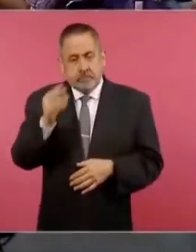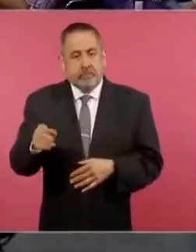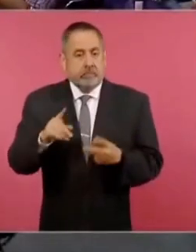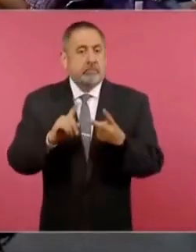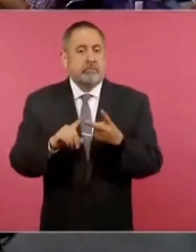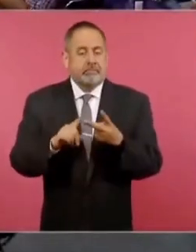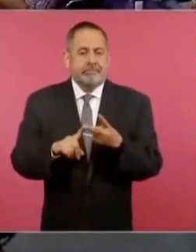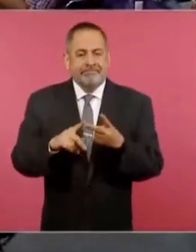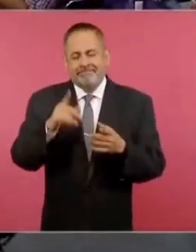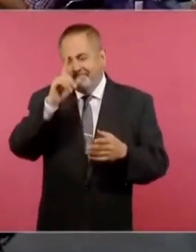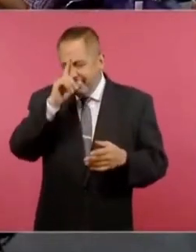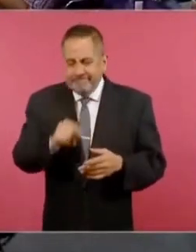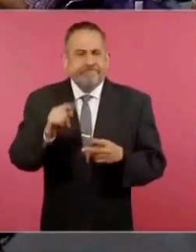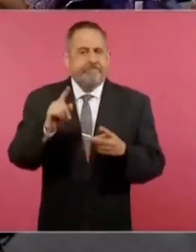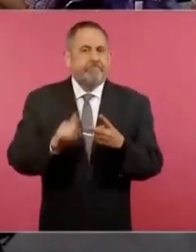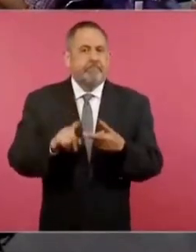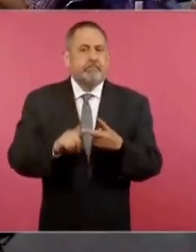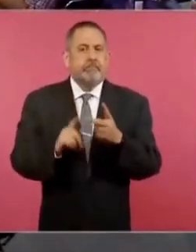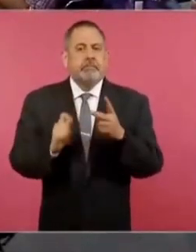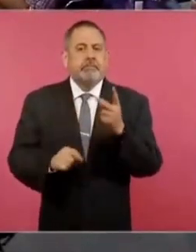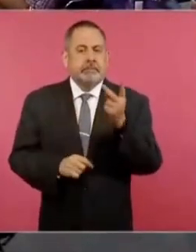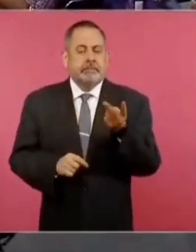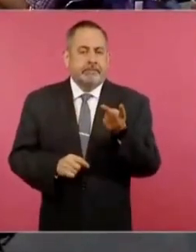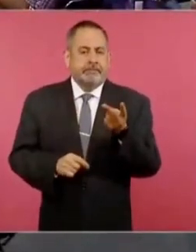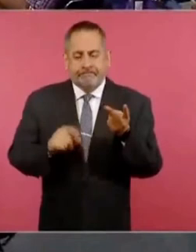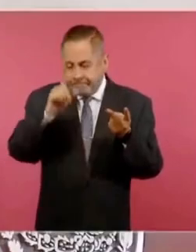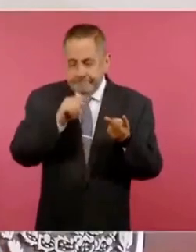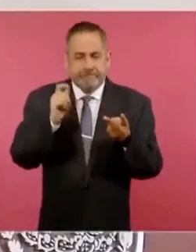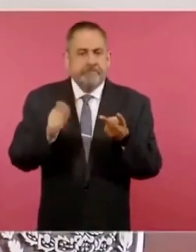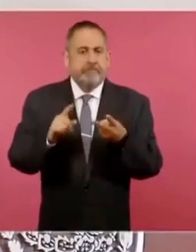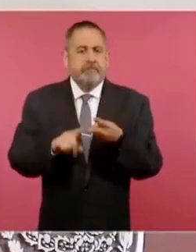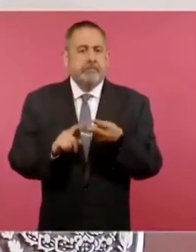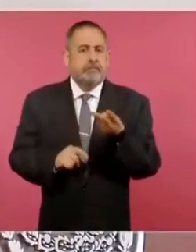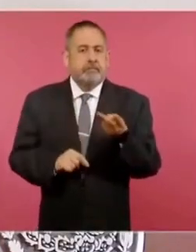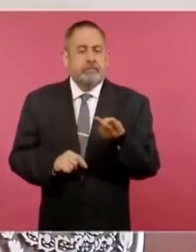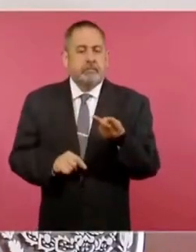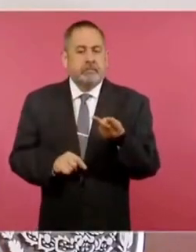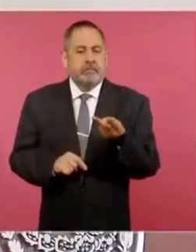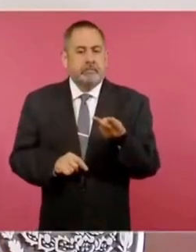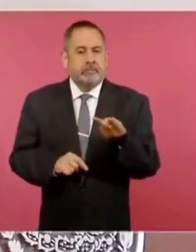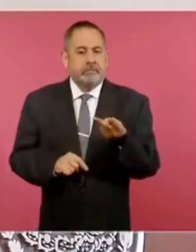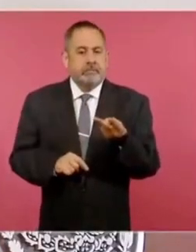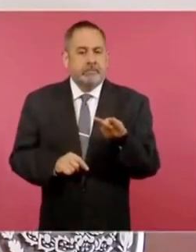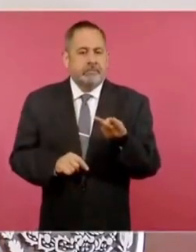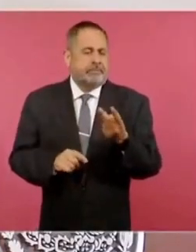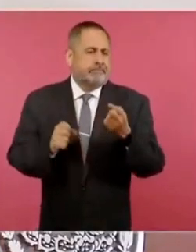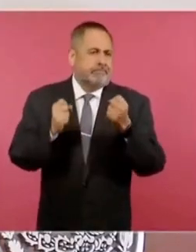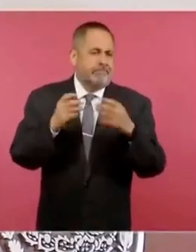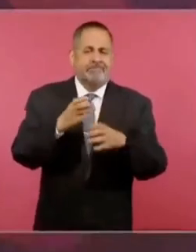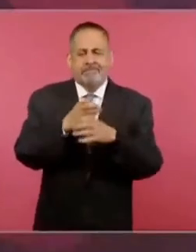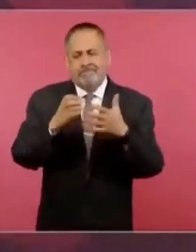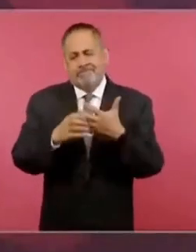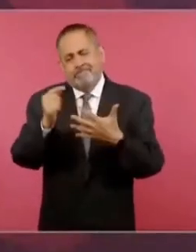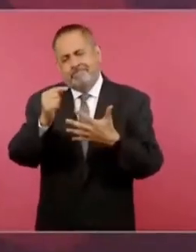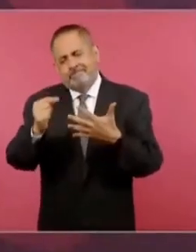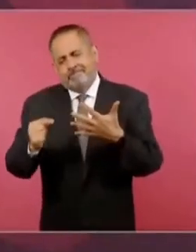quedamos cortos, porque son tantas cosas